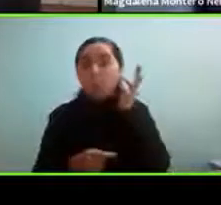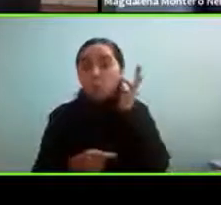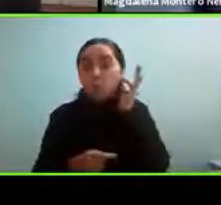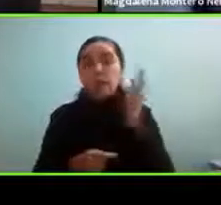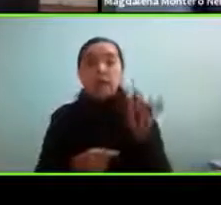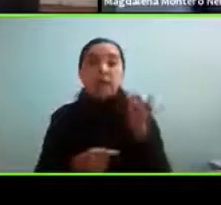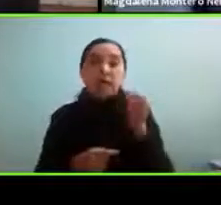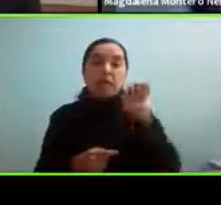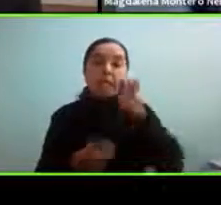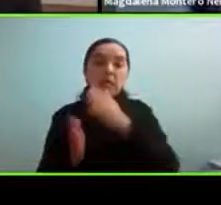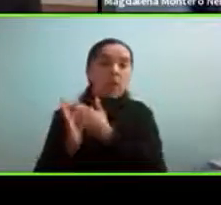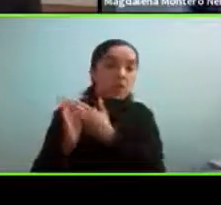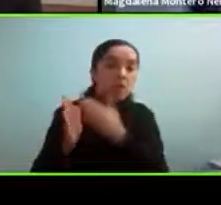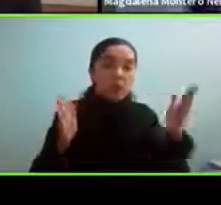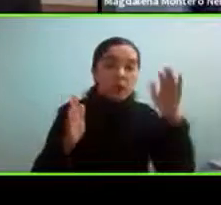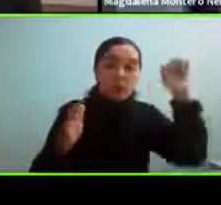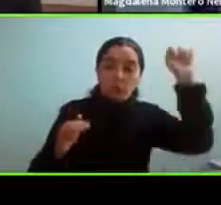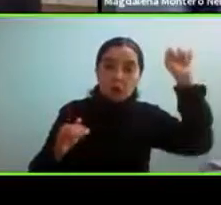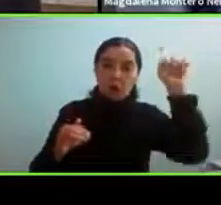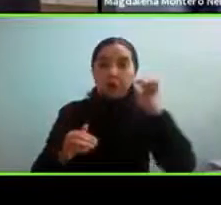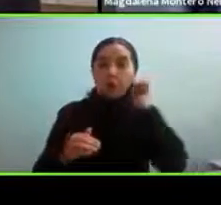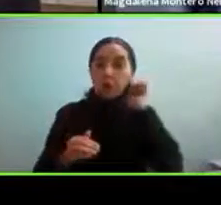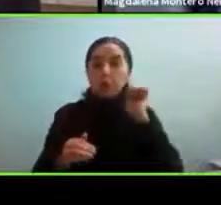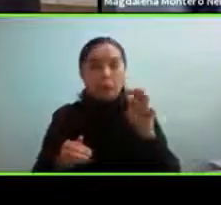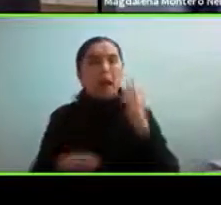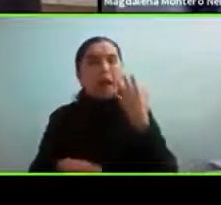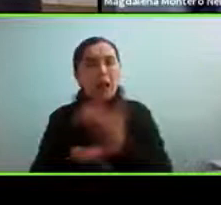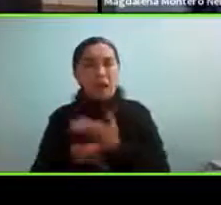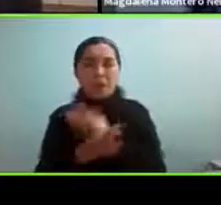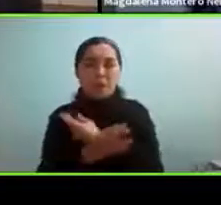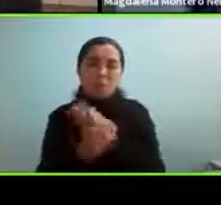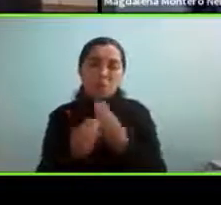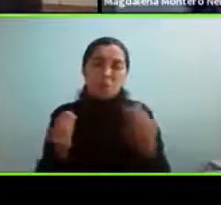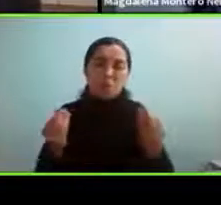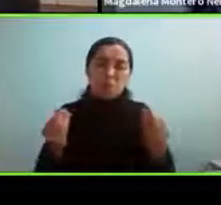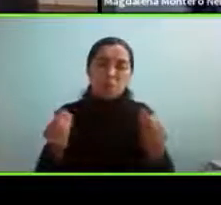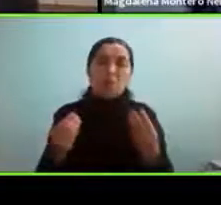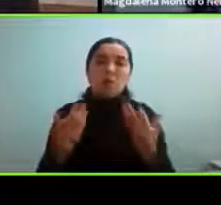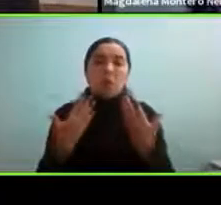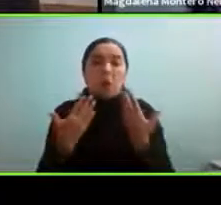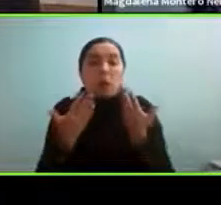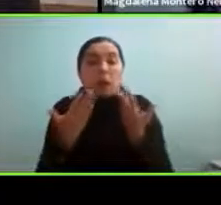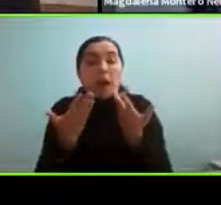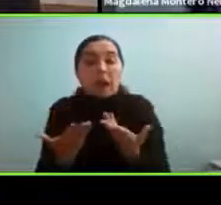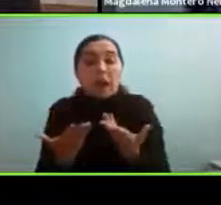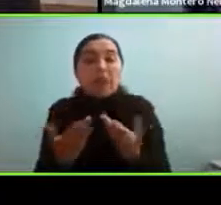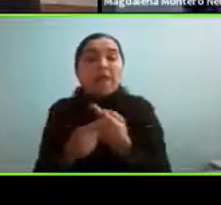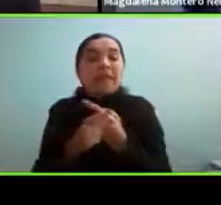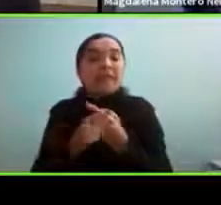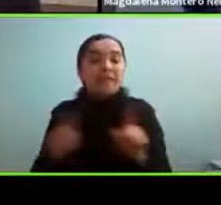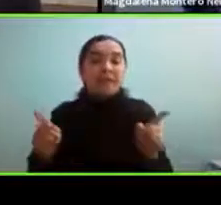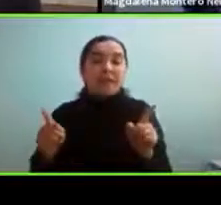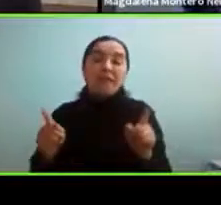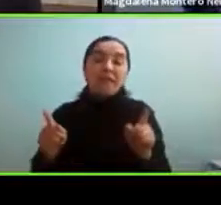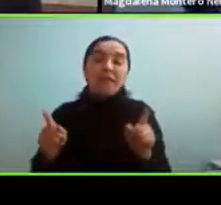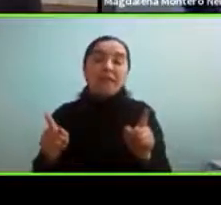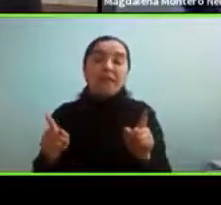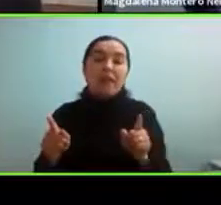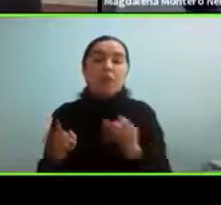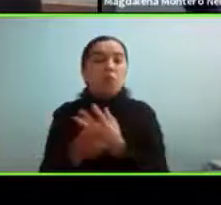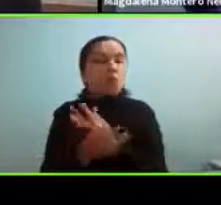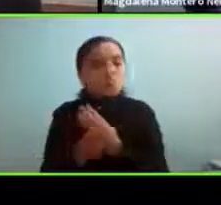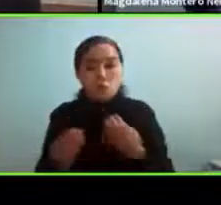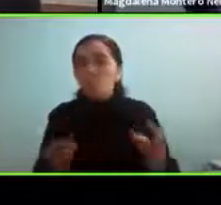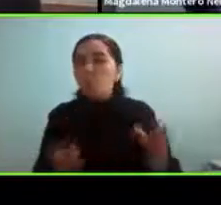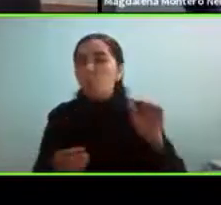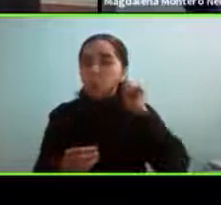muchas madres activistas y eso hace mucha mucha diferencia muchas madres activistas en distintos